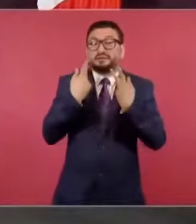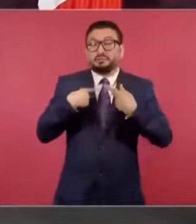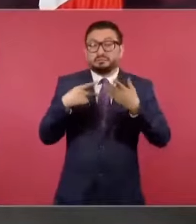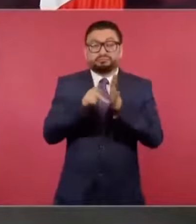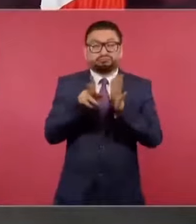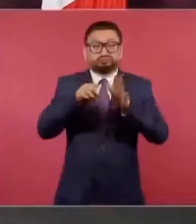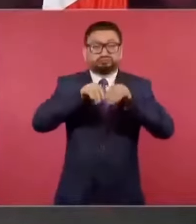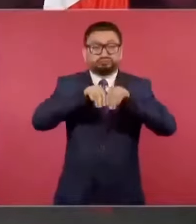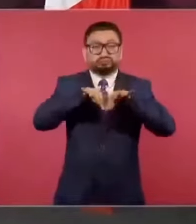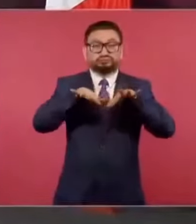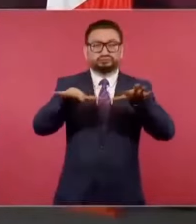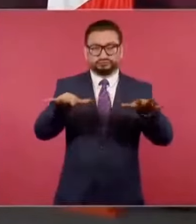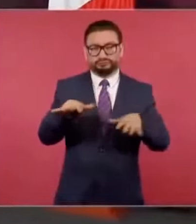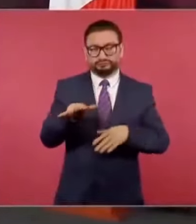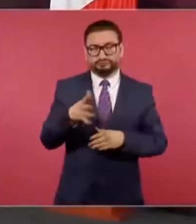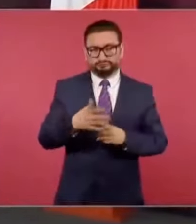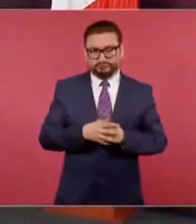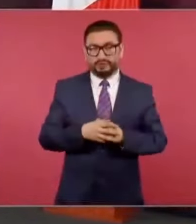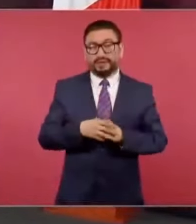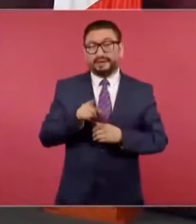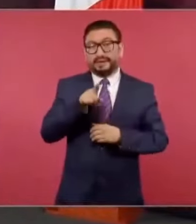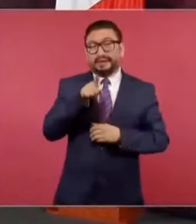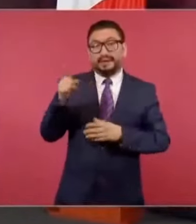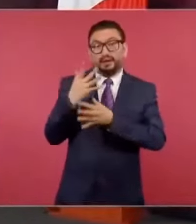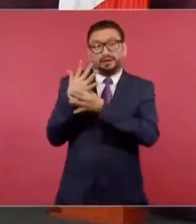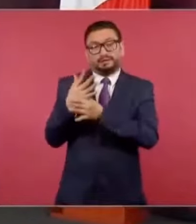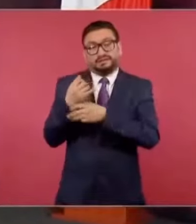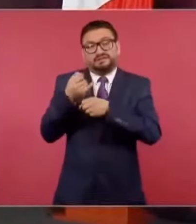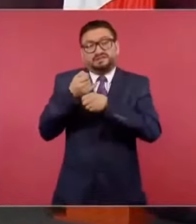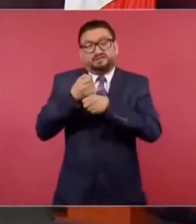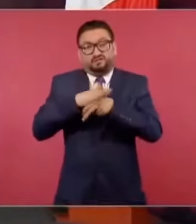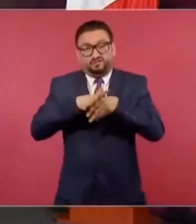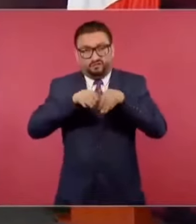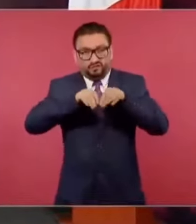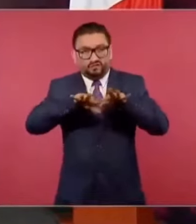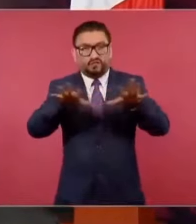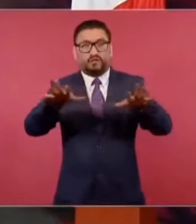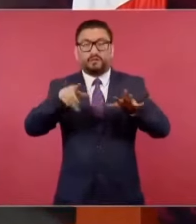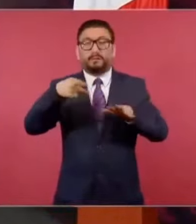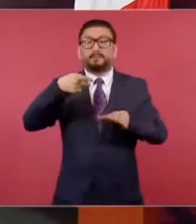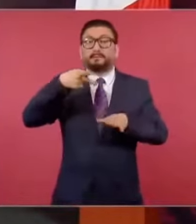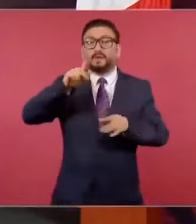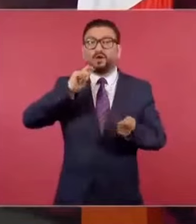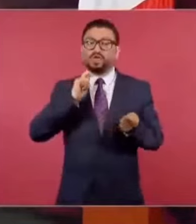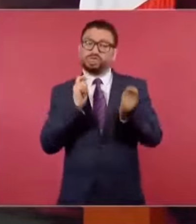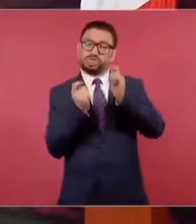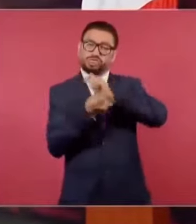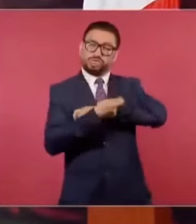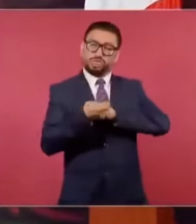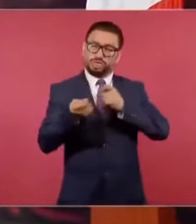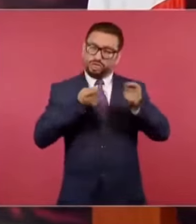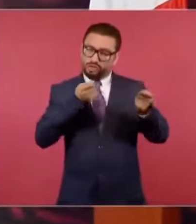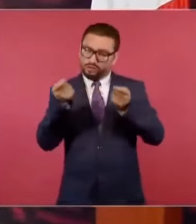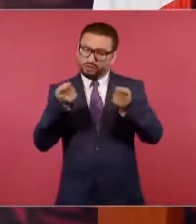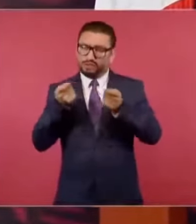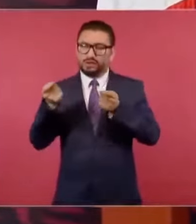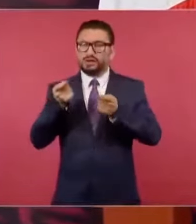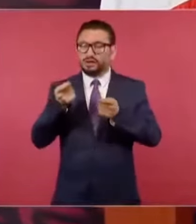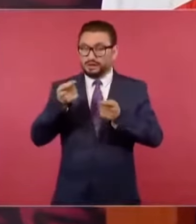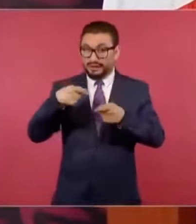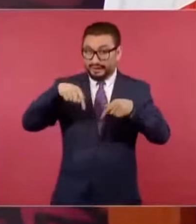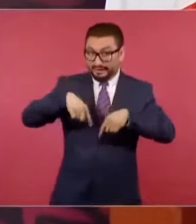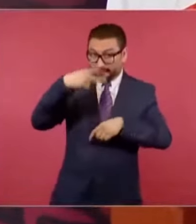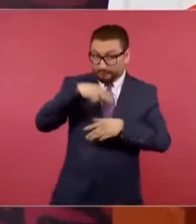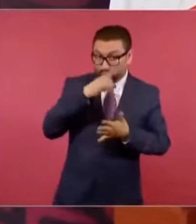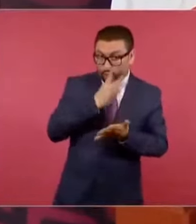supuestamente de información que son de manipulación, que no sólo los padecemos en